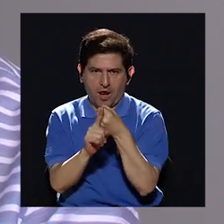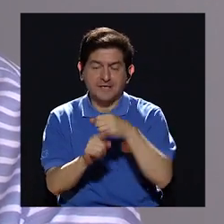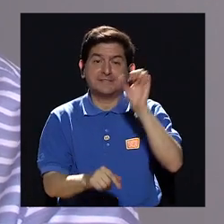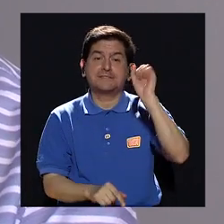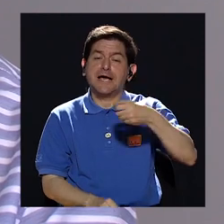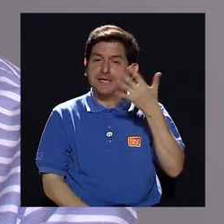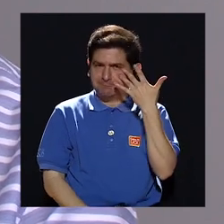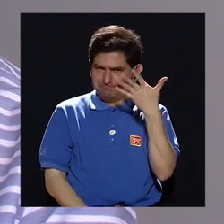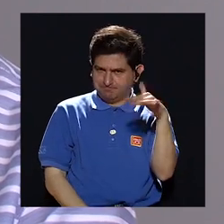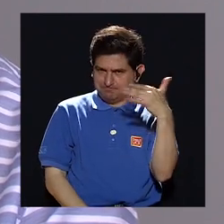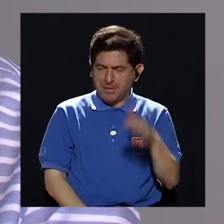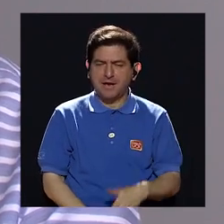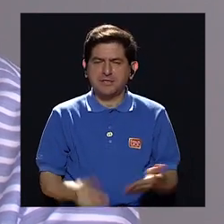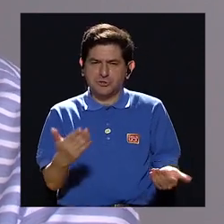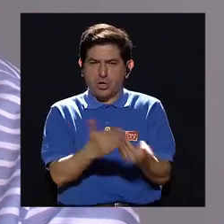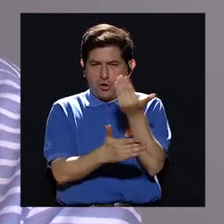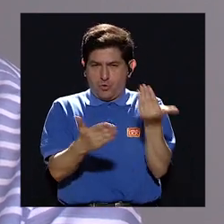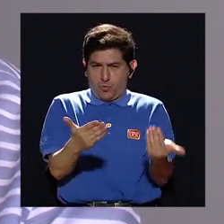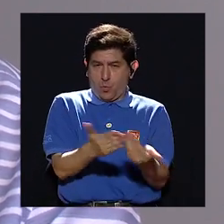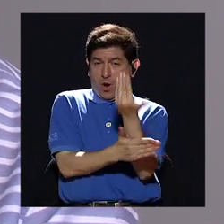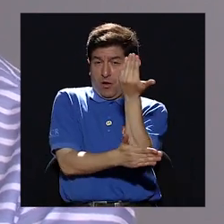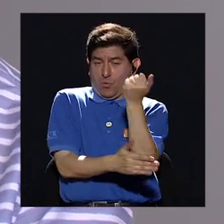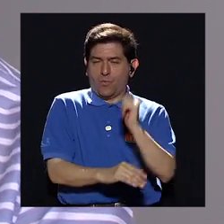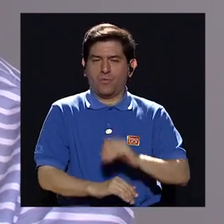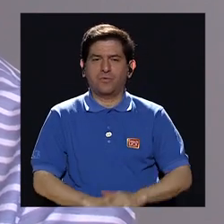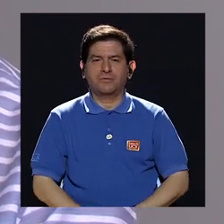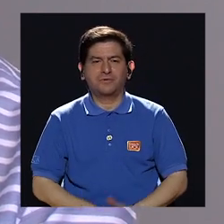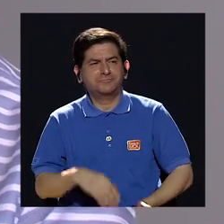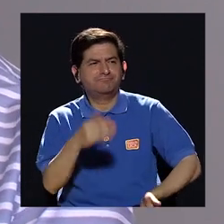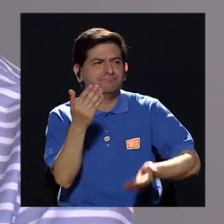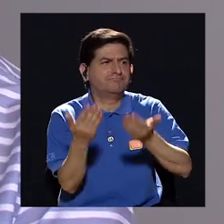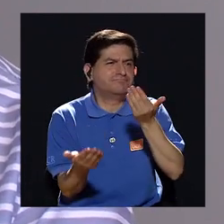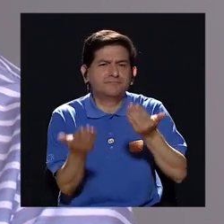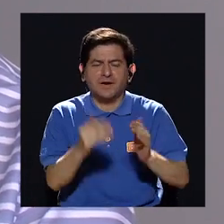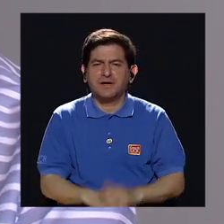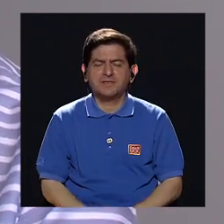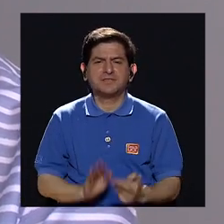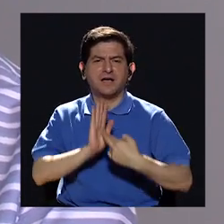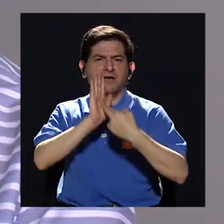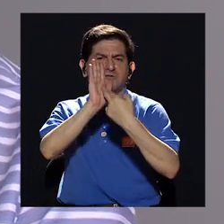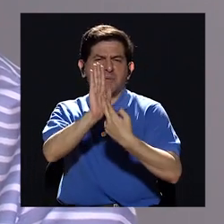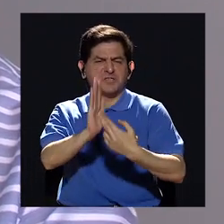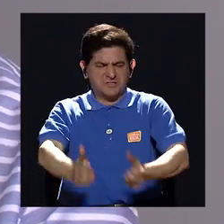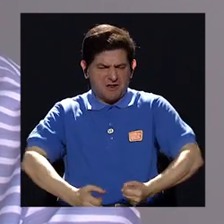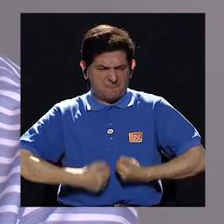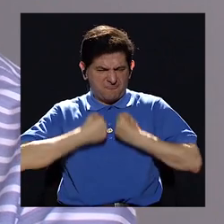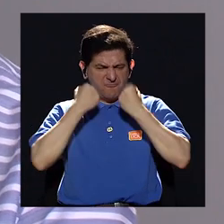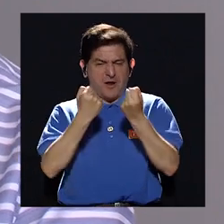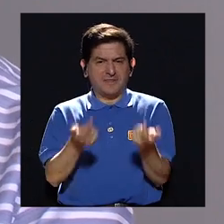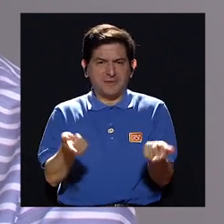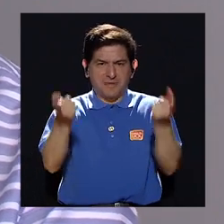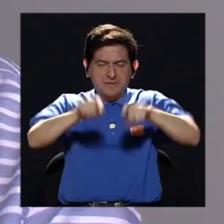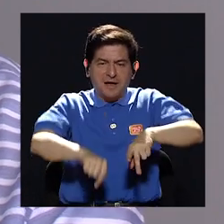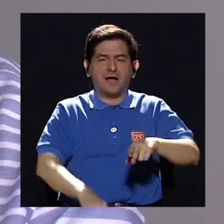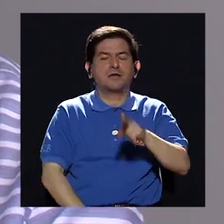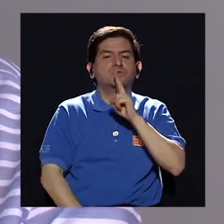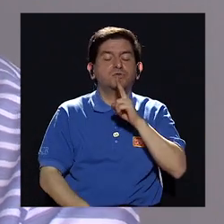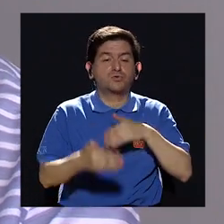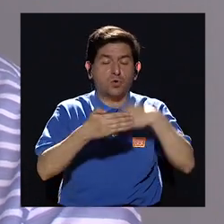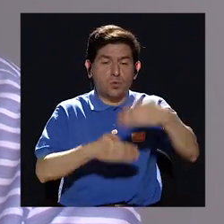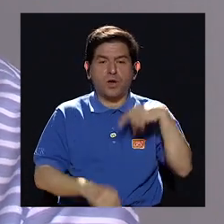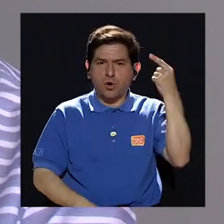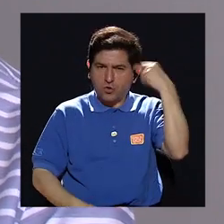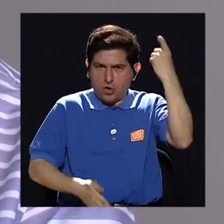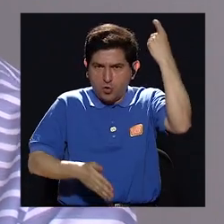sí parece más nuevo y que se ha representado muy fuertemente en el caso de Honduras después del